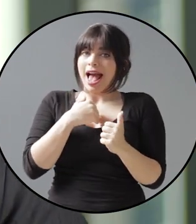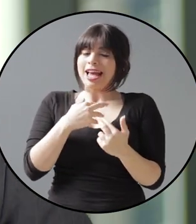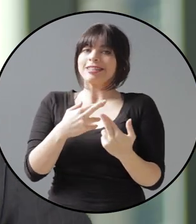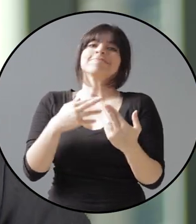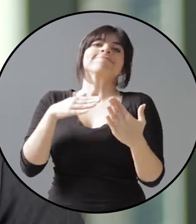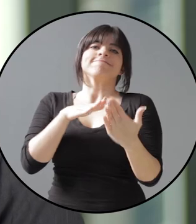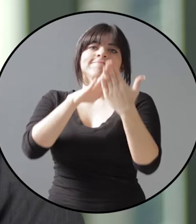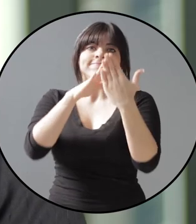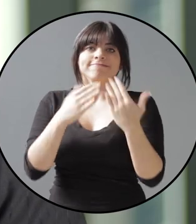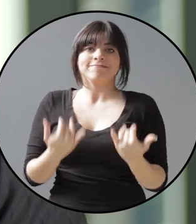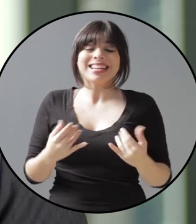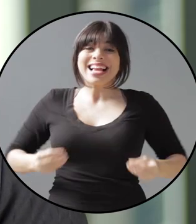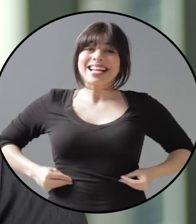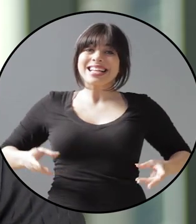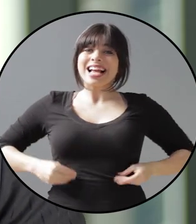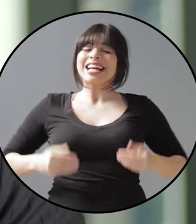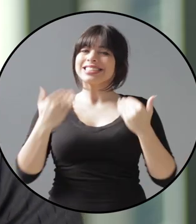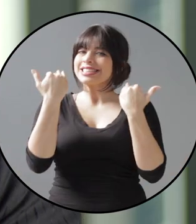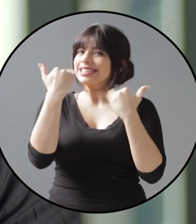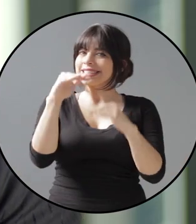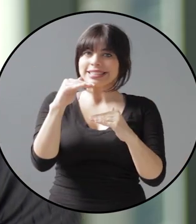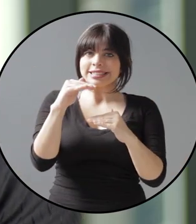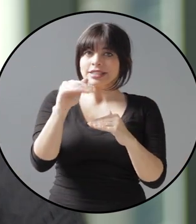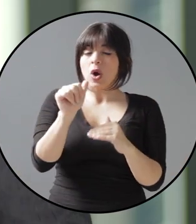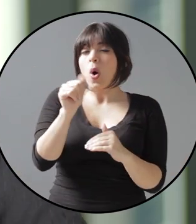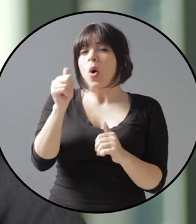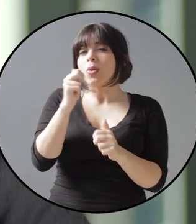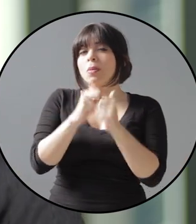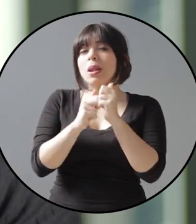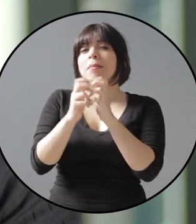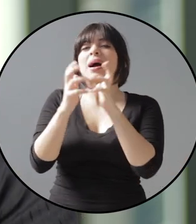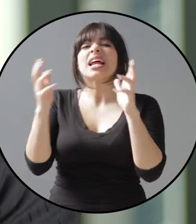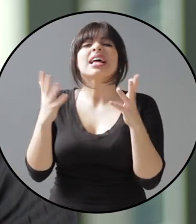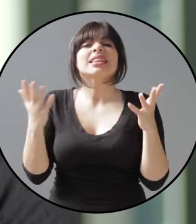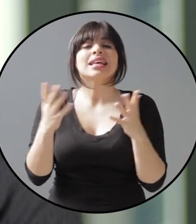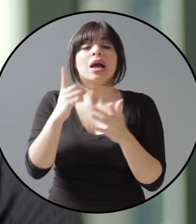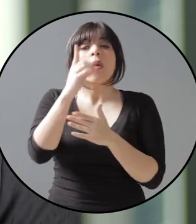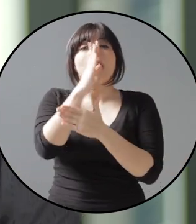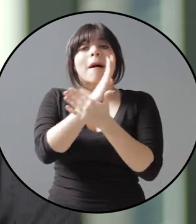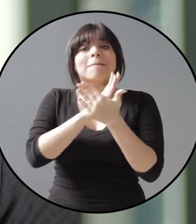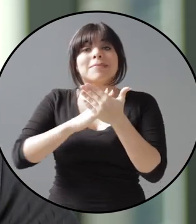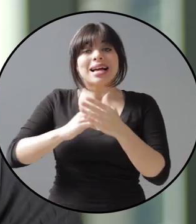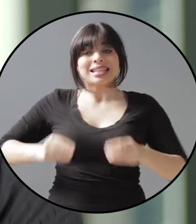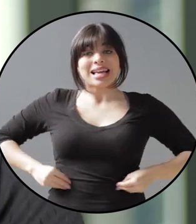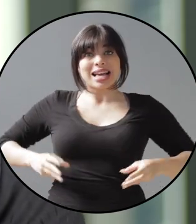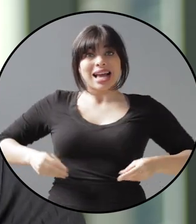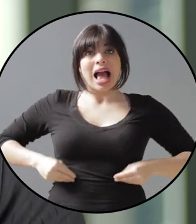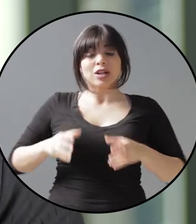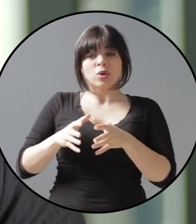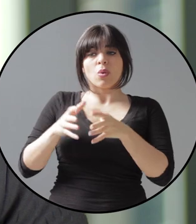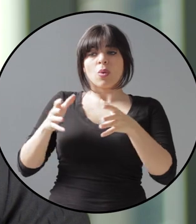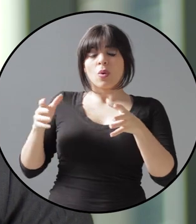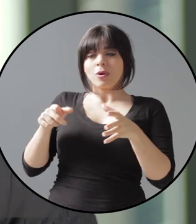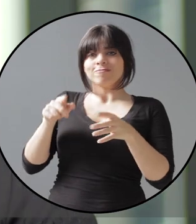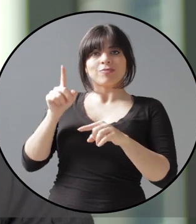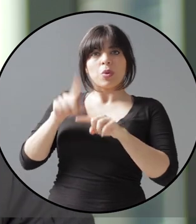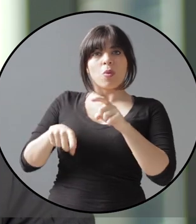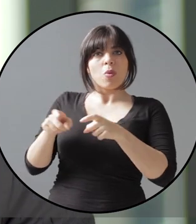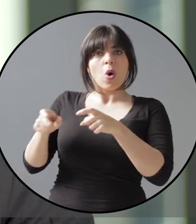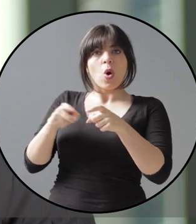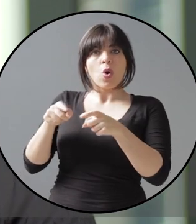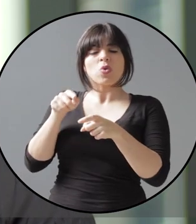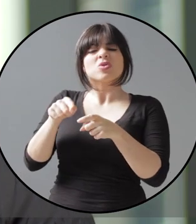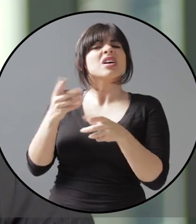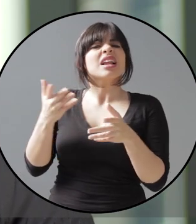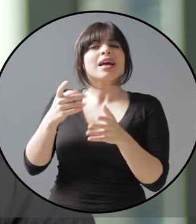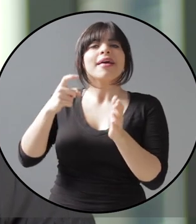problemas que enfrentamos de hecho. El gasto es muy rígido. El otro gran problema es que una parte importante del gasto crece sin